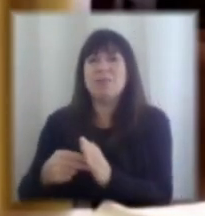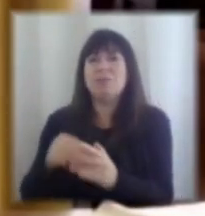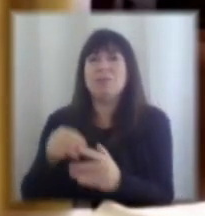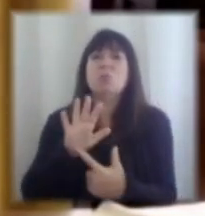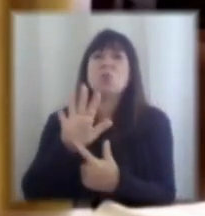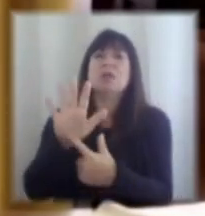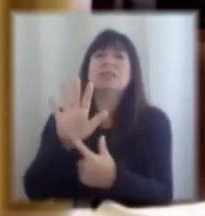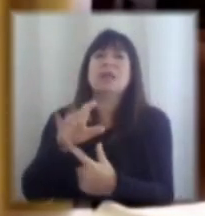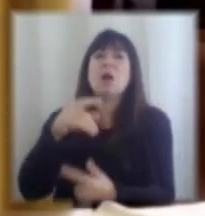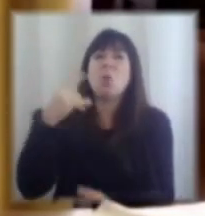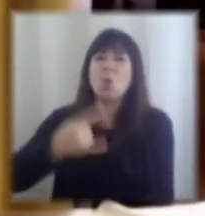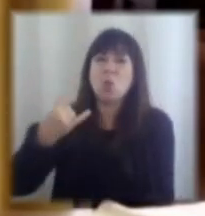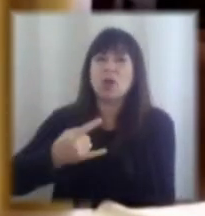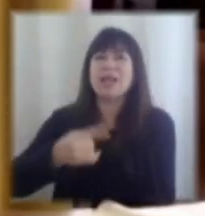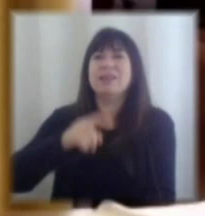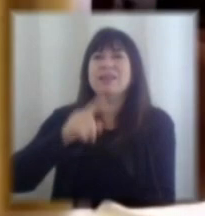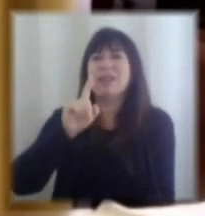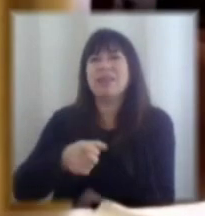cuán urgente dar ese paso